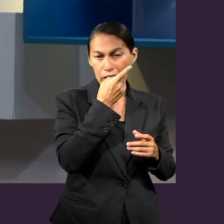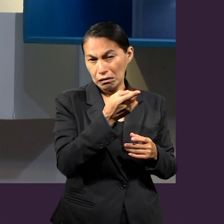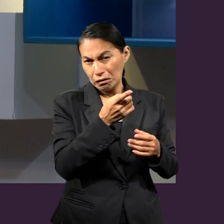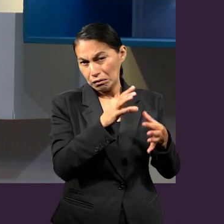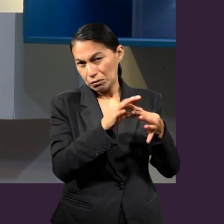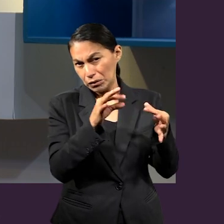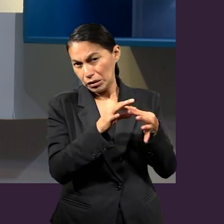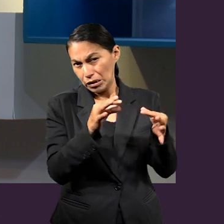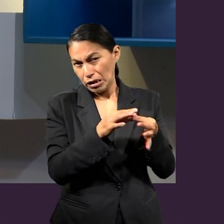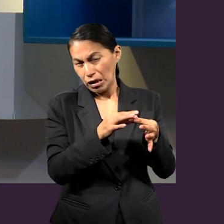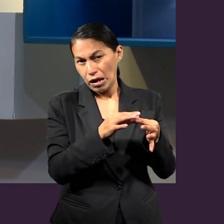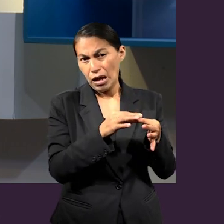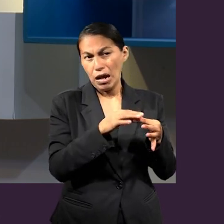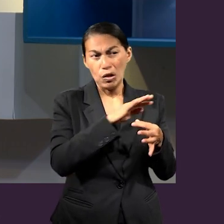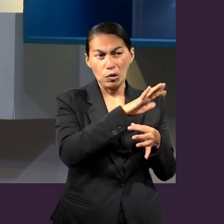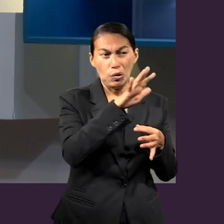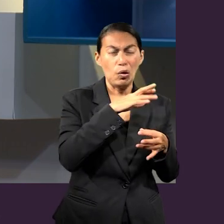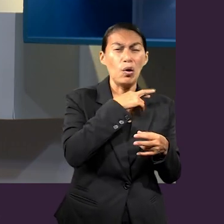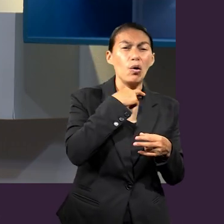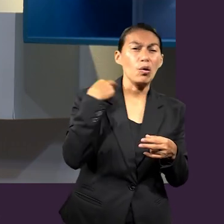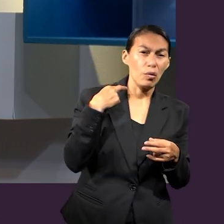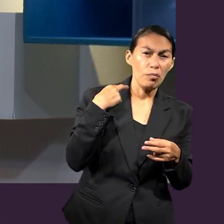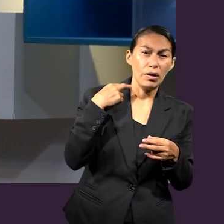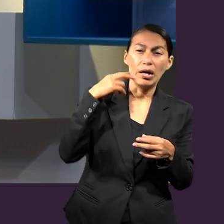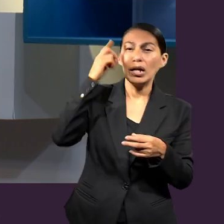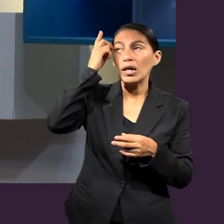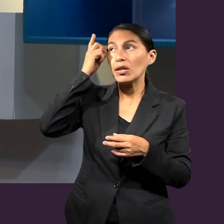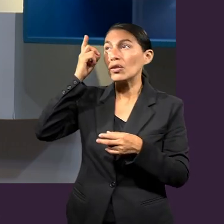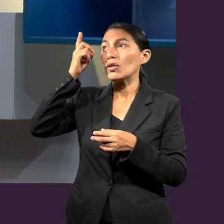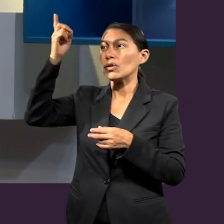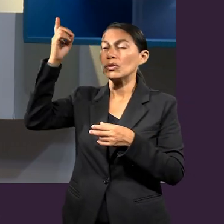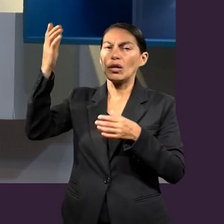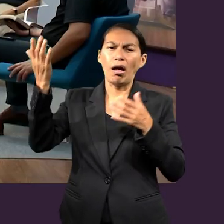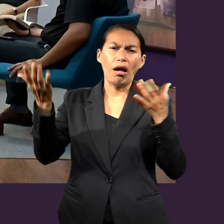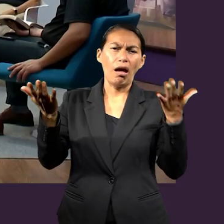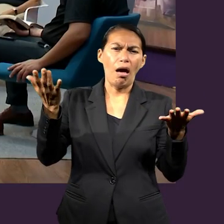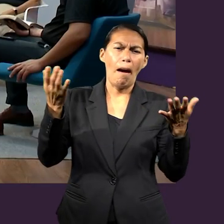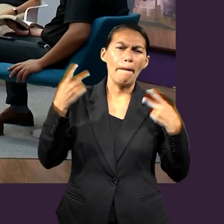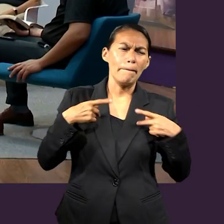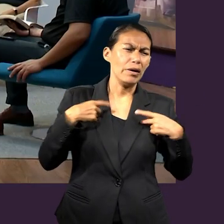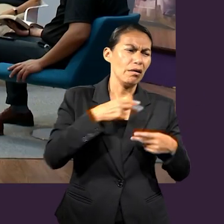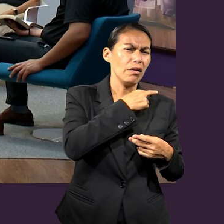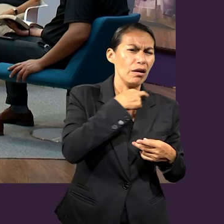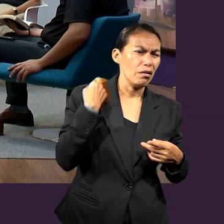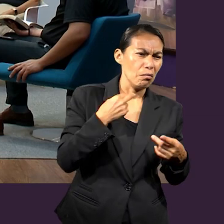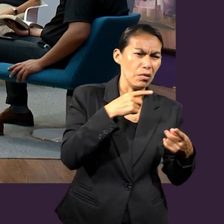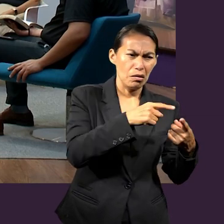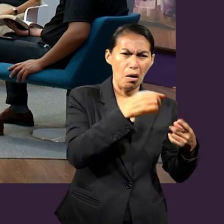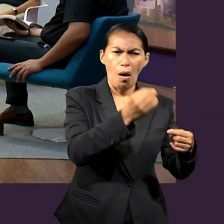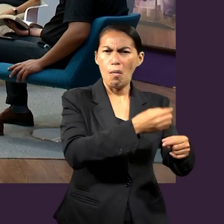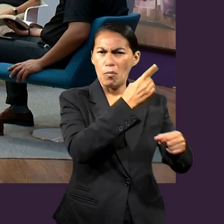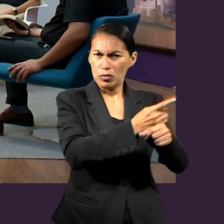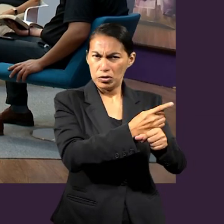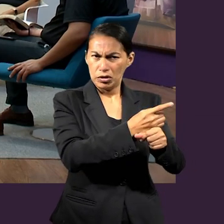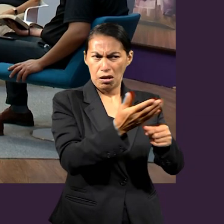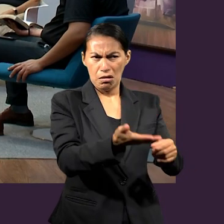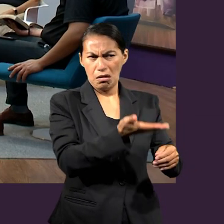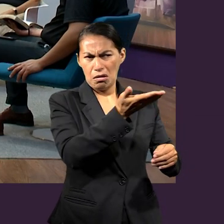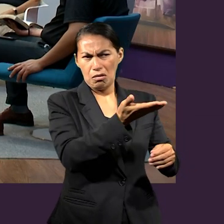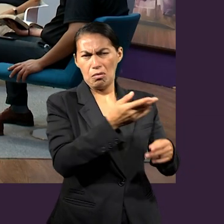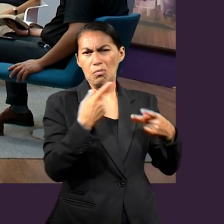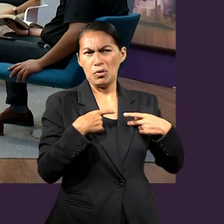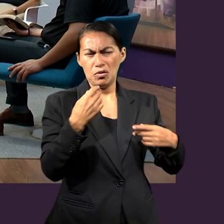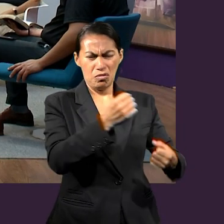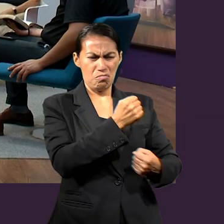imperio romano y el imperio de Dios, el reino de Dios. Y como los romanos tenían muchos privilegios por